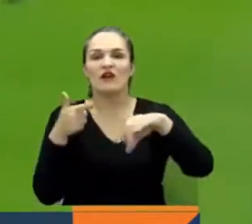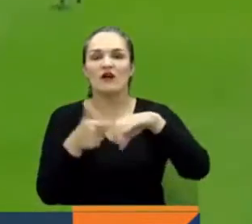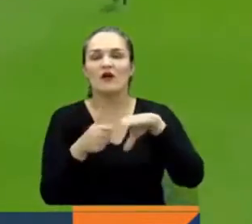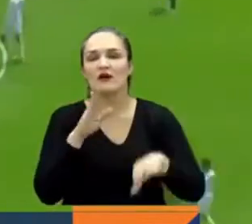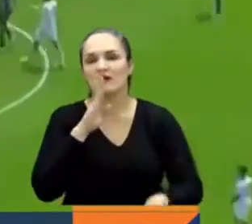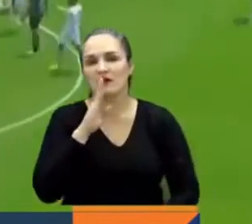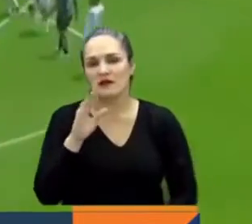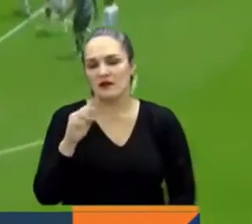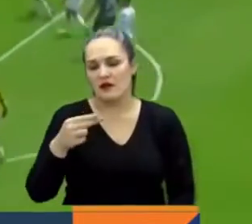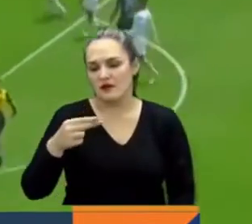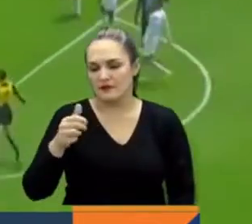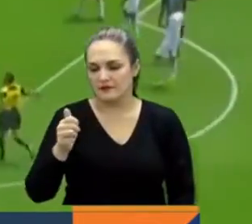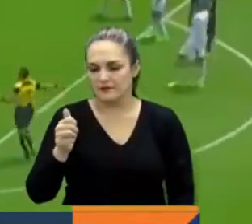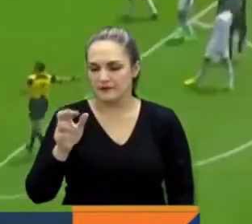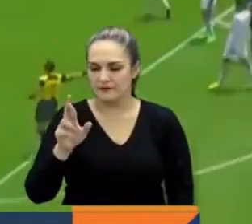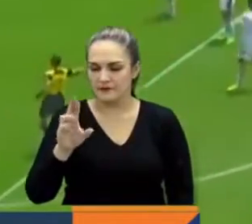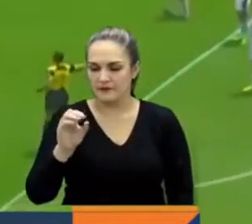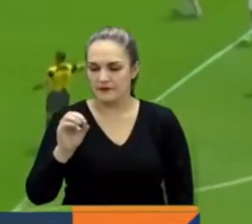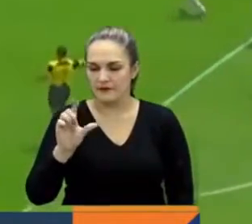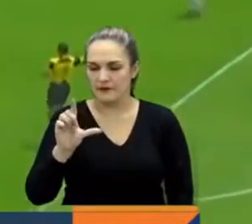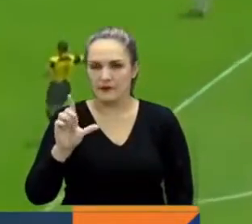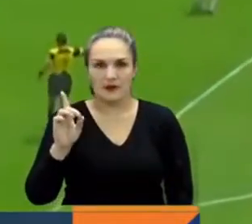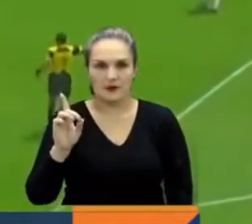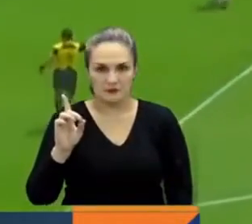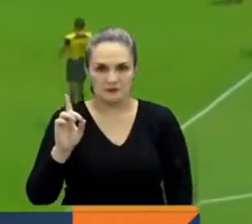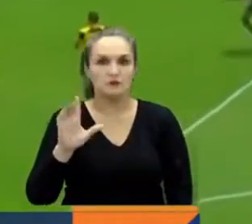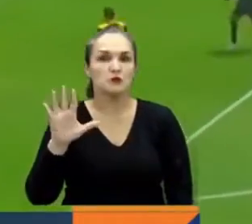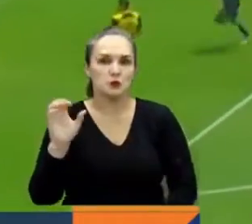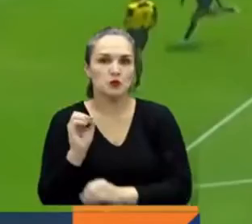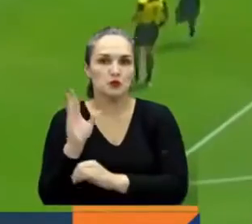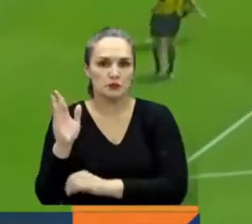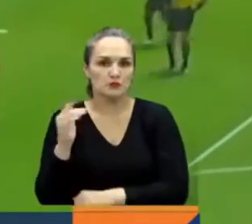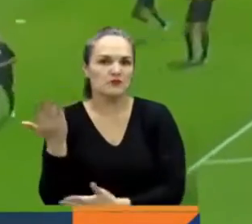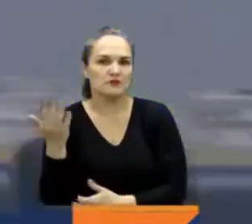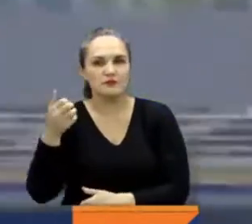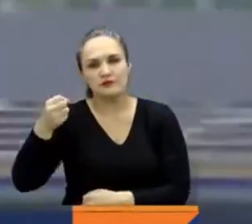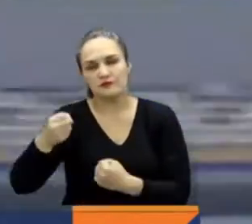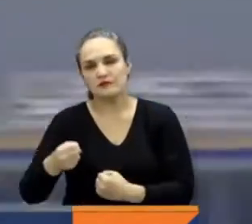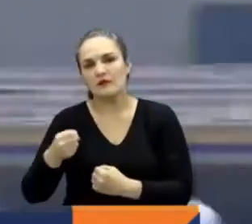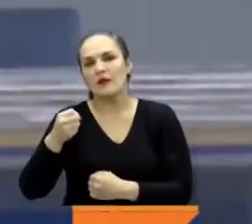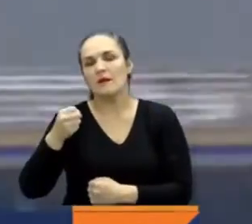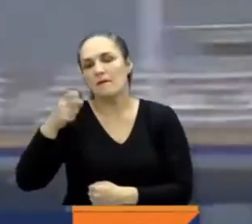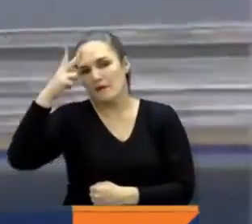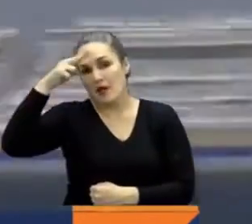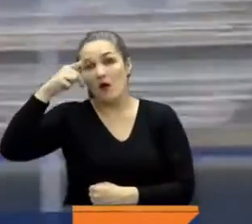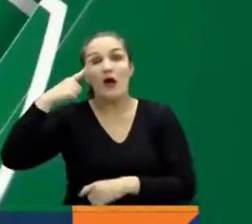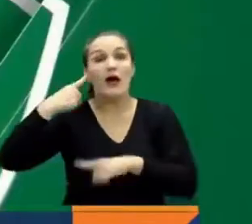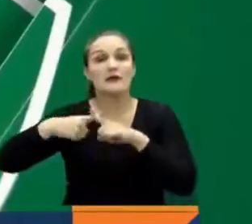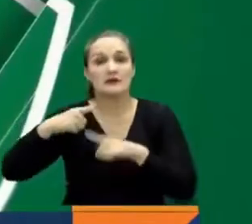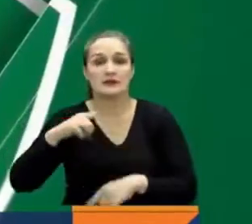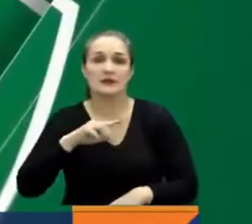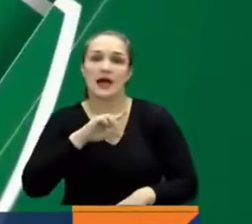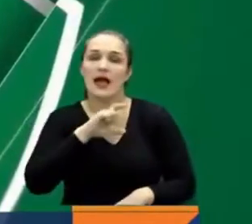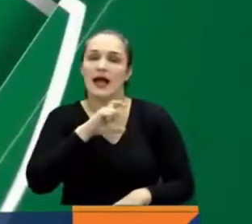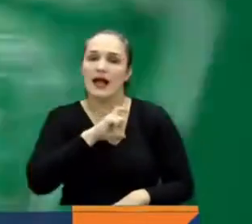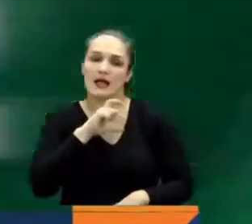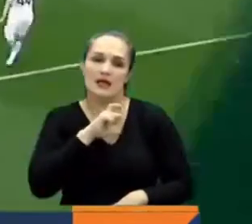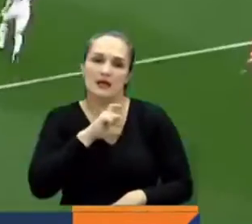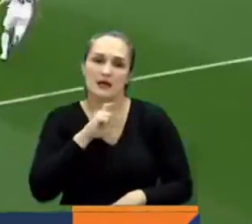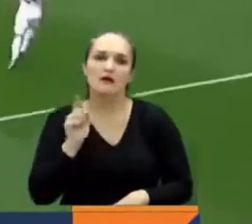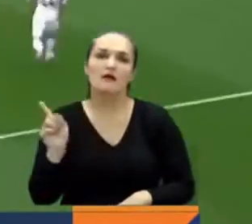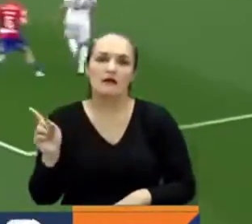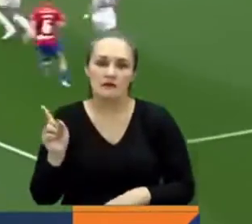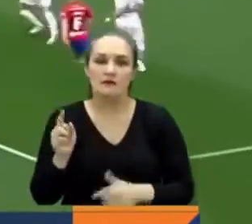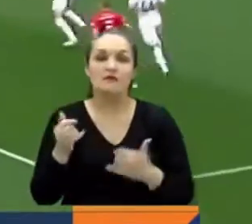para una de las anotaciones del Santos Laguna. Y después, otra vez, el ex-deportivo Cali, para marcar su segundo gol. El Santos ganó